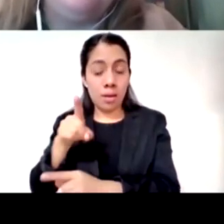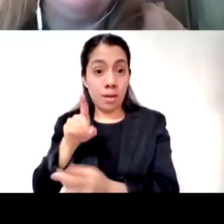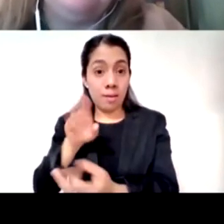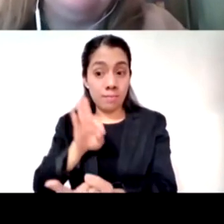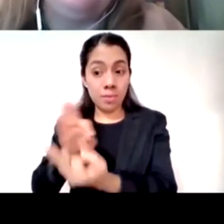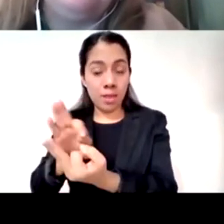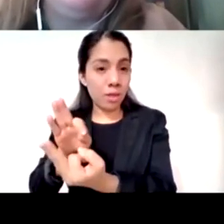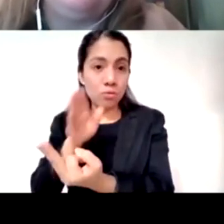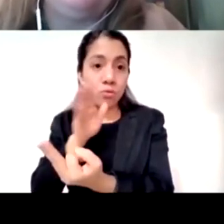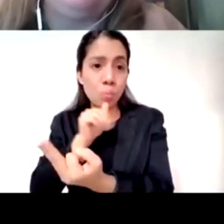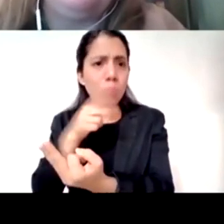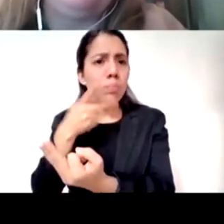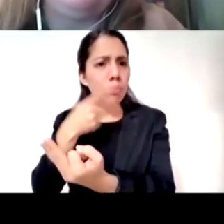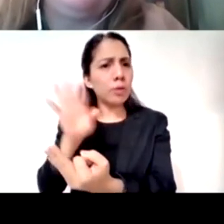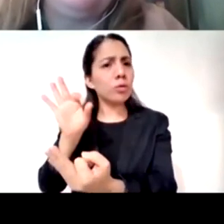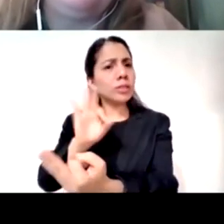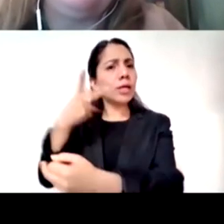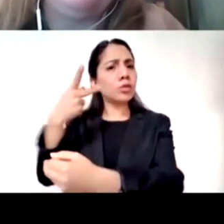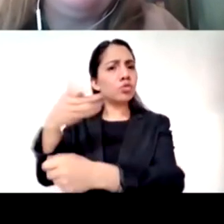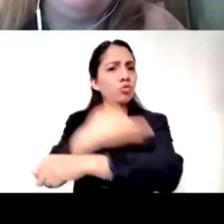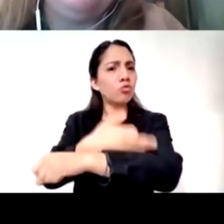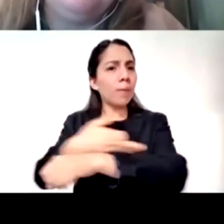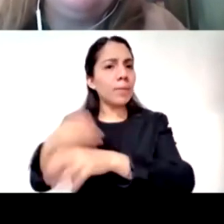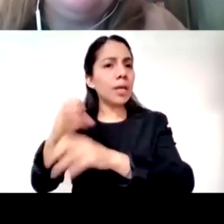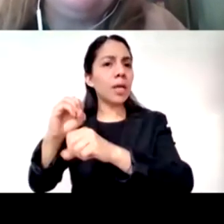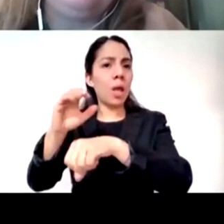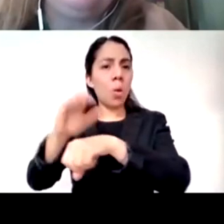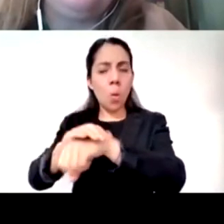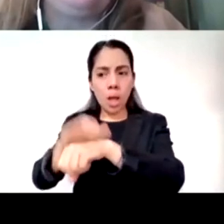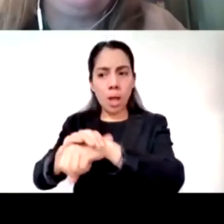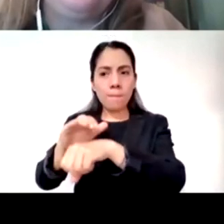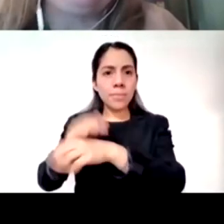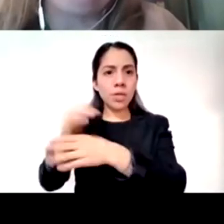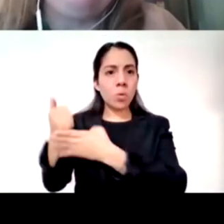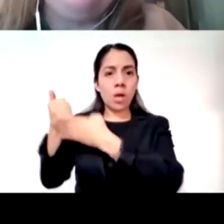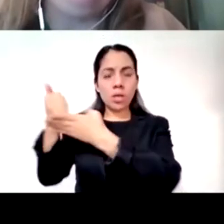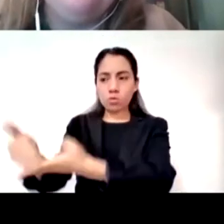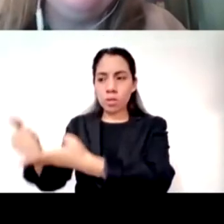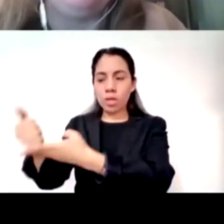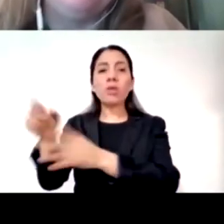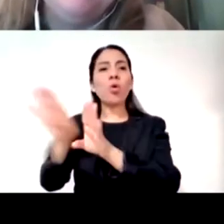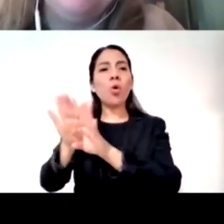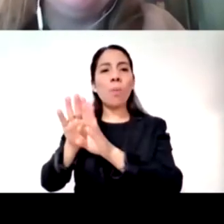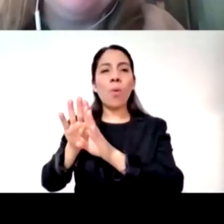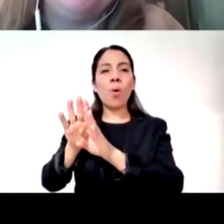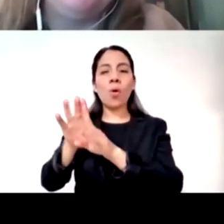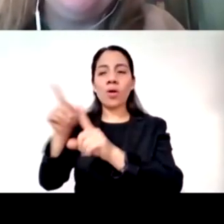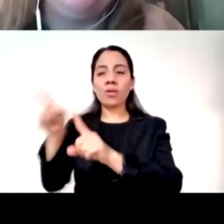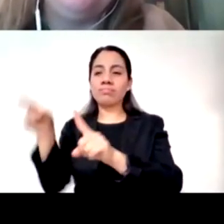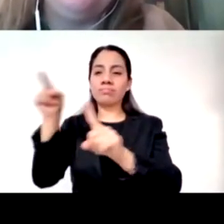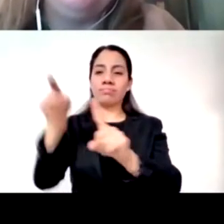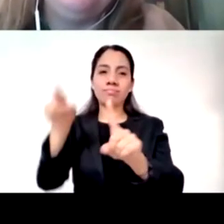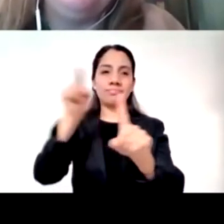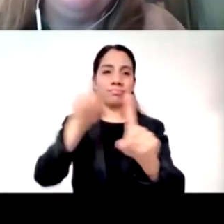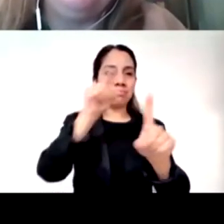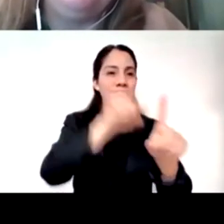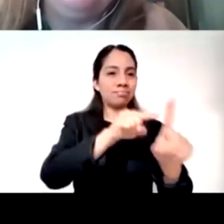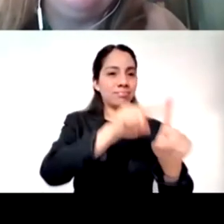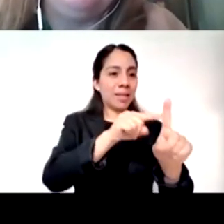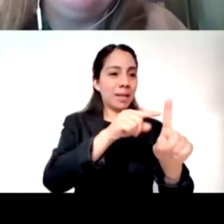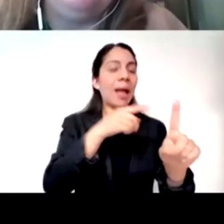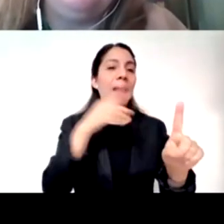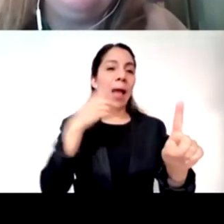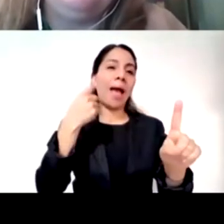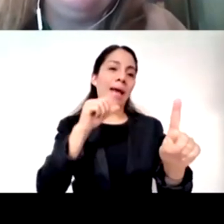y acompañar a quien ayuda a quien lo ayuda ¿no? entonces cuando nos sentimos